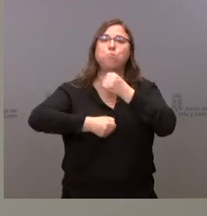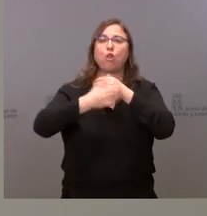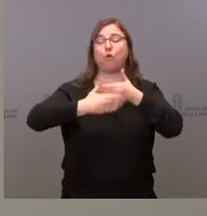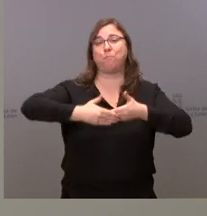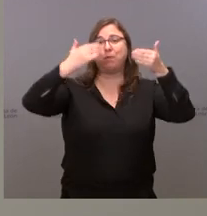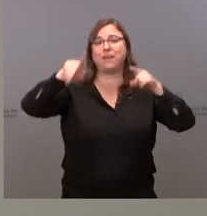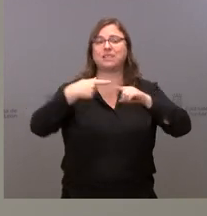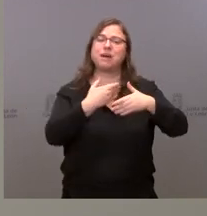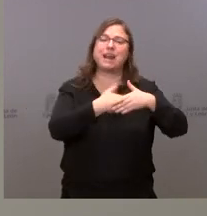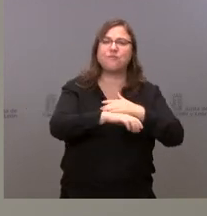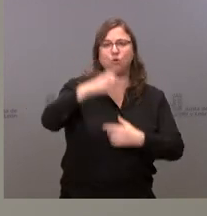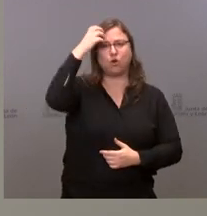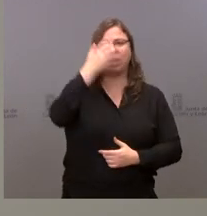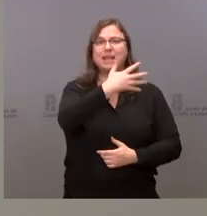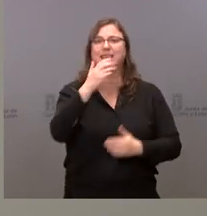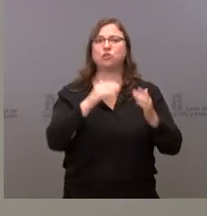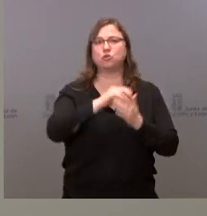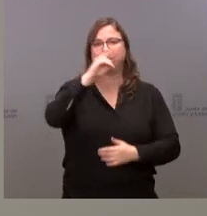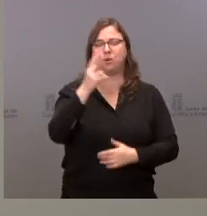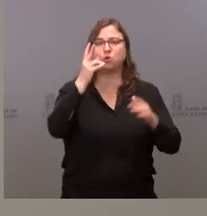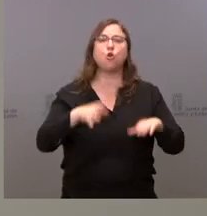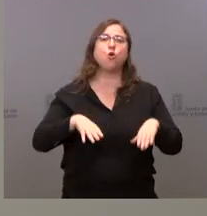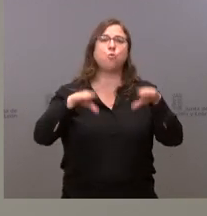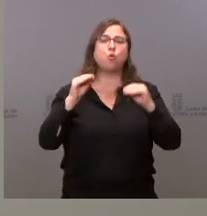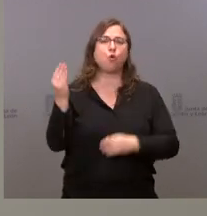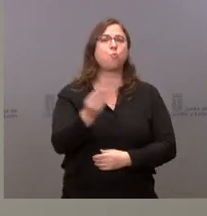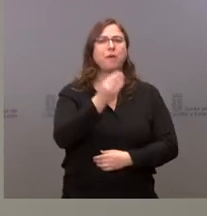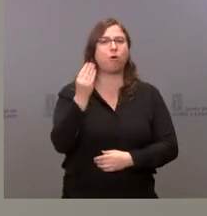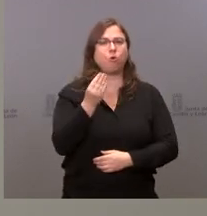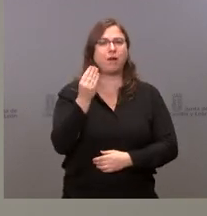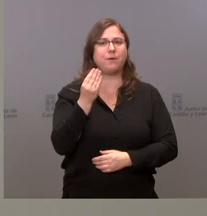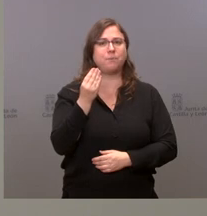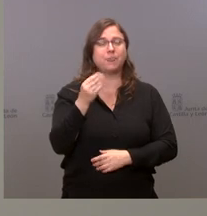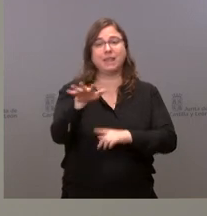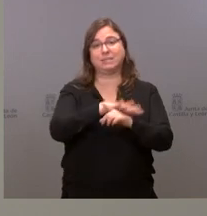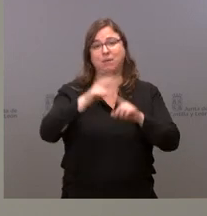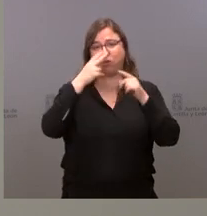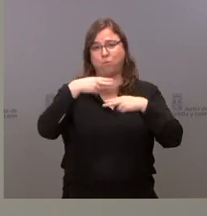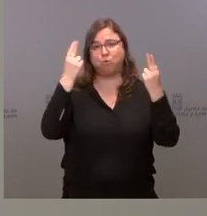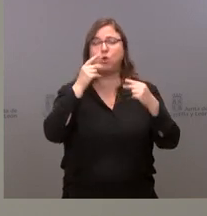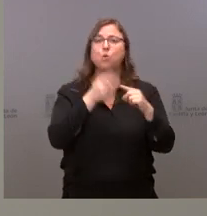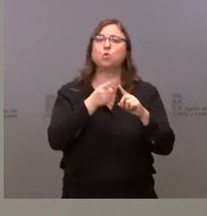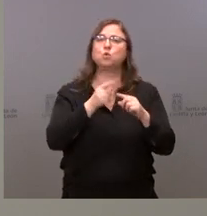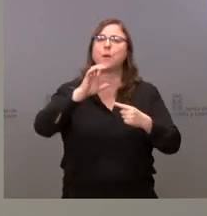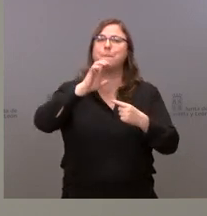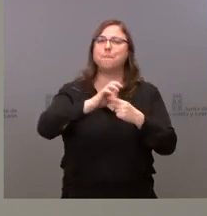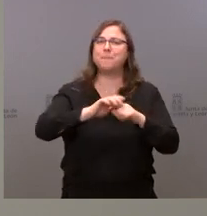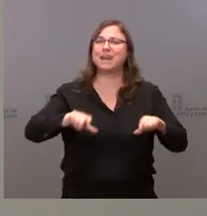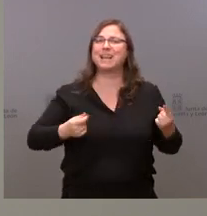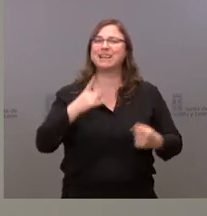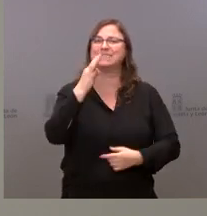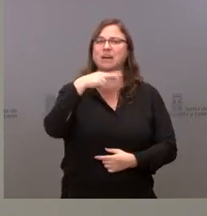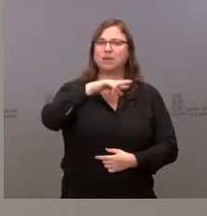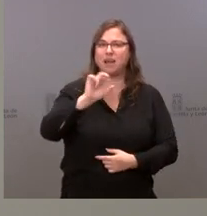y Refugio del Rey, 500 mil euros. Para Burgos, mejora del espacio público y del uso público del Parque Natural Sabinares de la